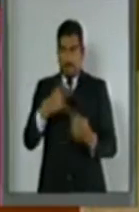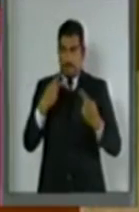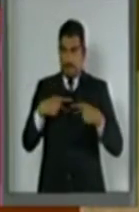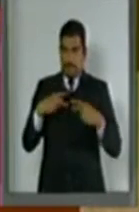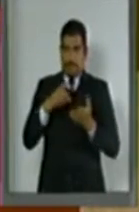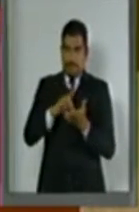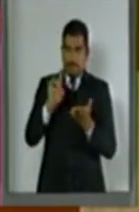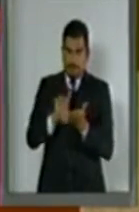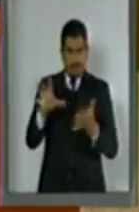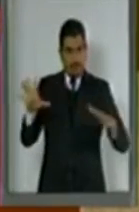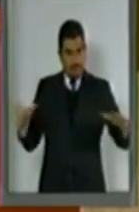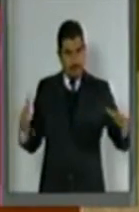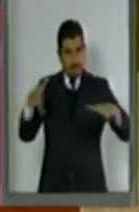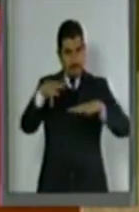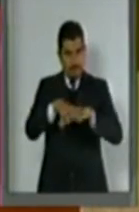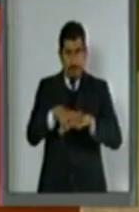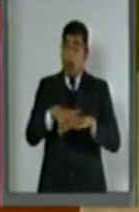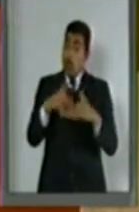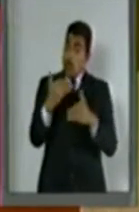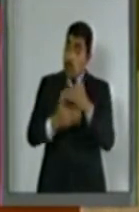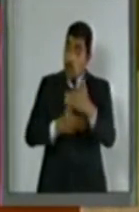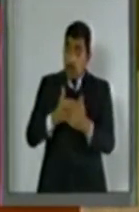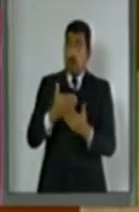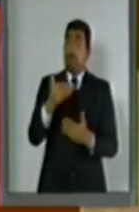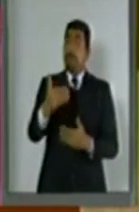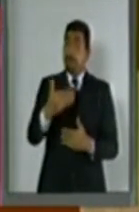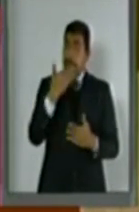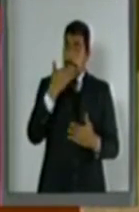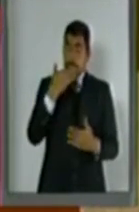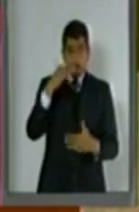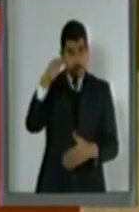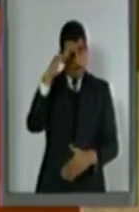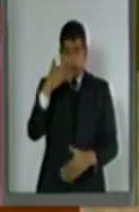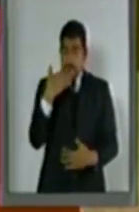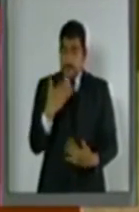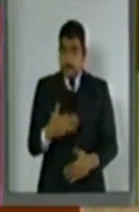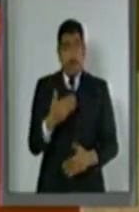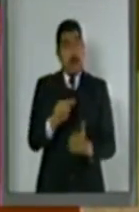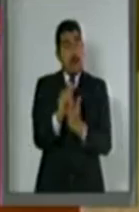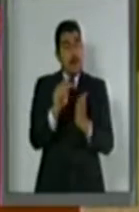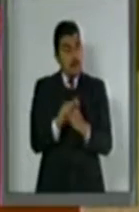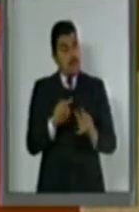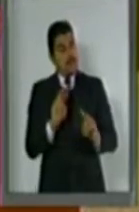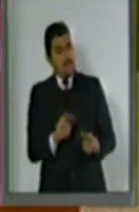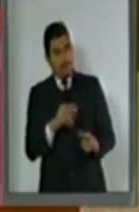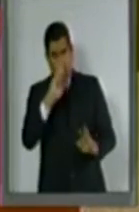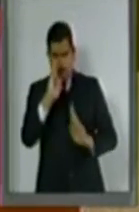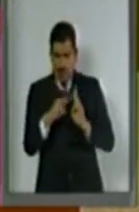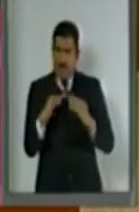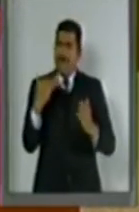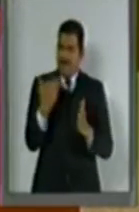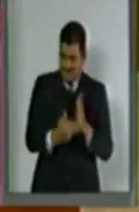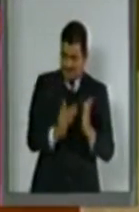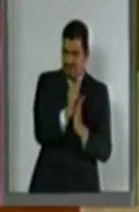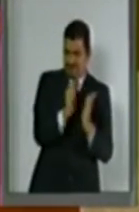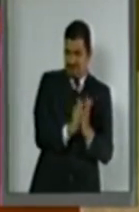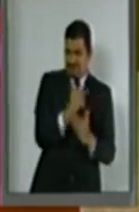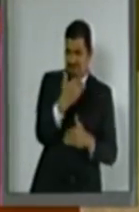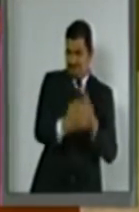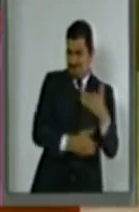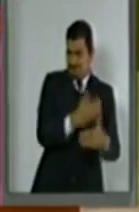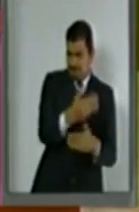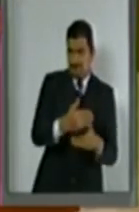Personas con Discapacidad ha sido un gran avance y que hoy es una ley paradigmática en el mundo, pero falta mucho más por hacer y tiene que ver